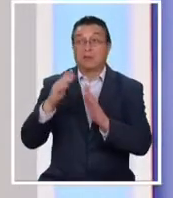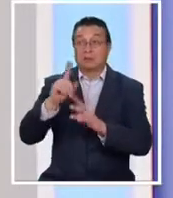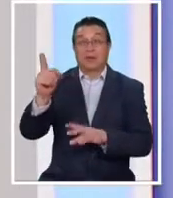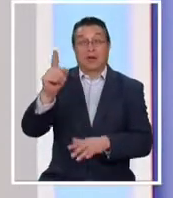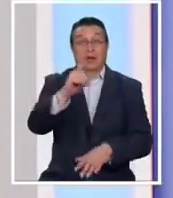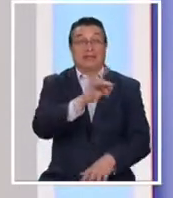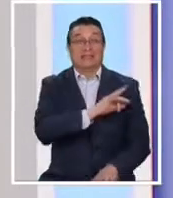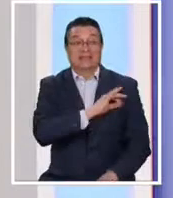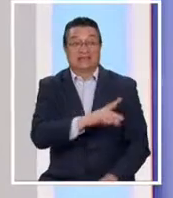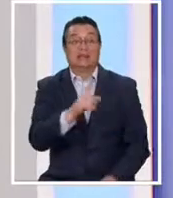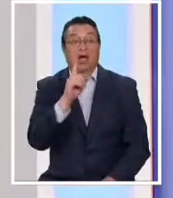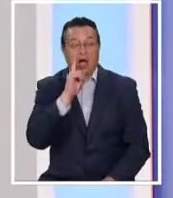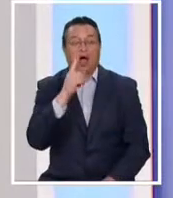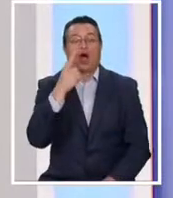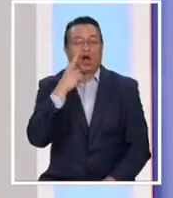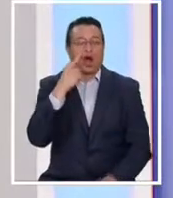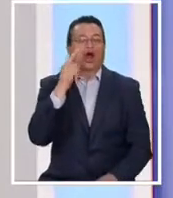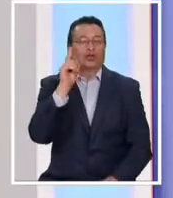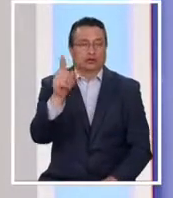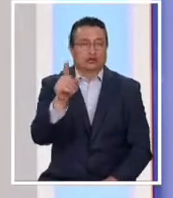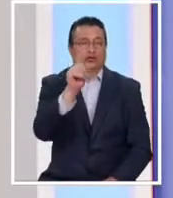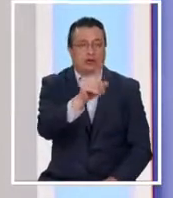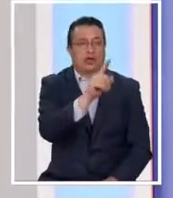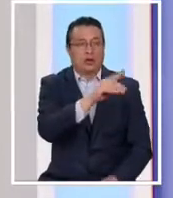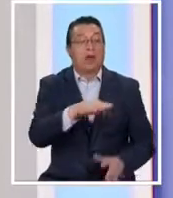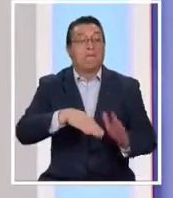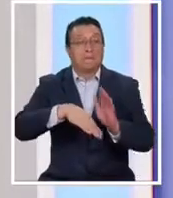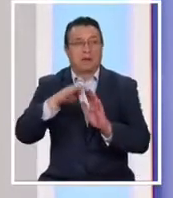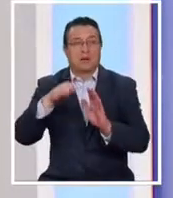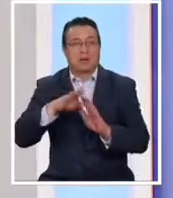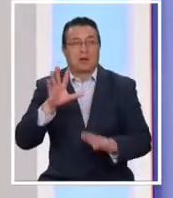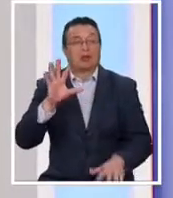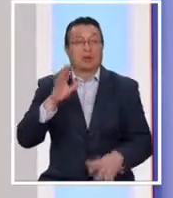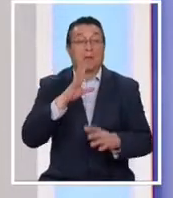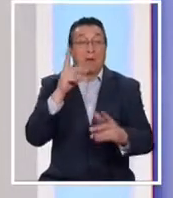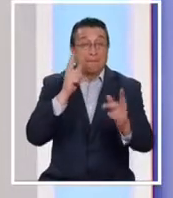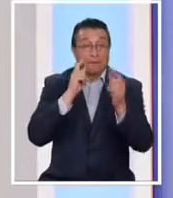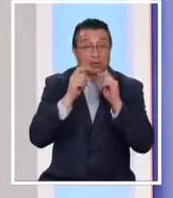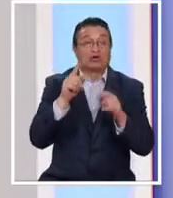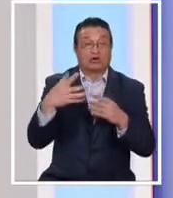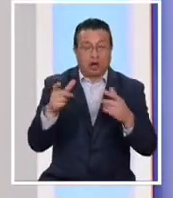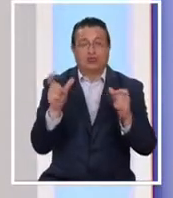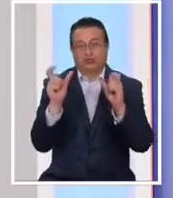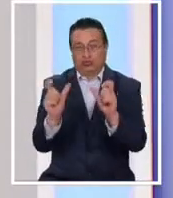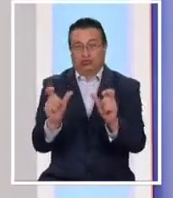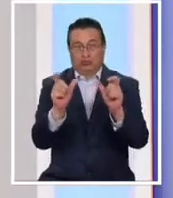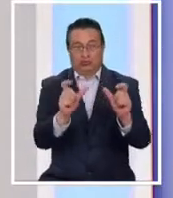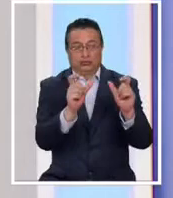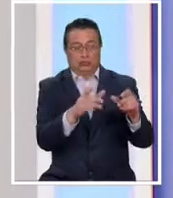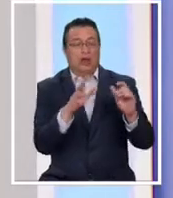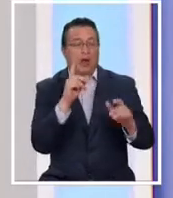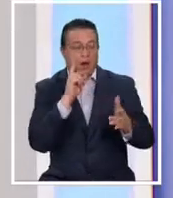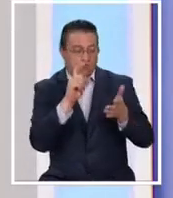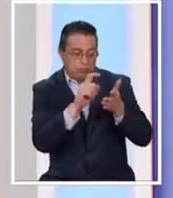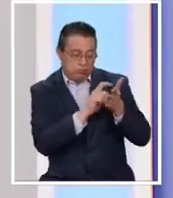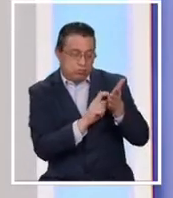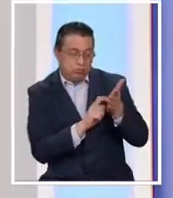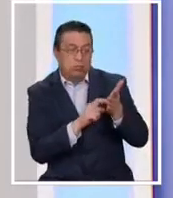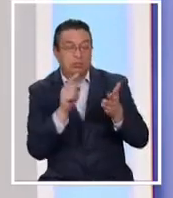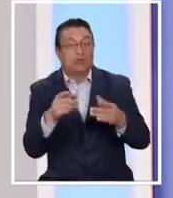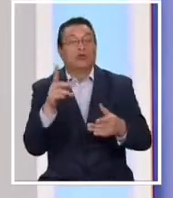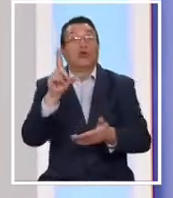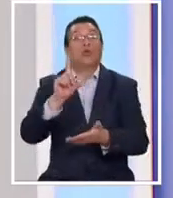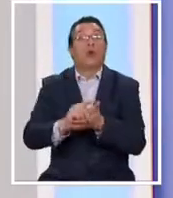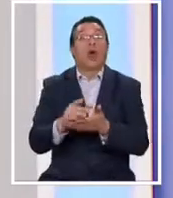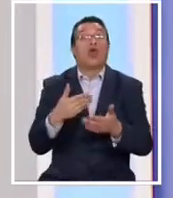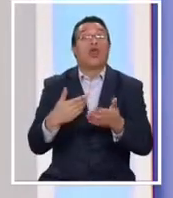activos en Chile están identificados y la gran mayoría, bueno, por lo menos la mitad de los más peligrosos, están siendo monitoreados. Si el tema es que este volcán se localiza